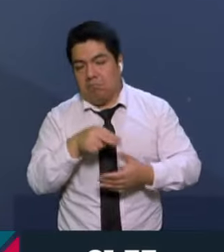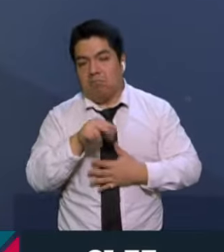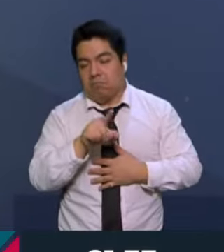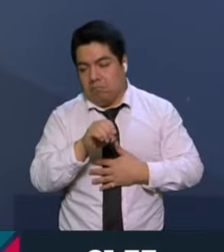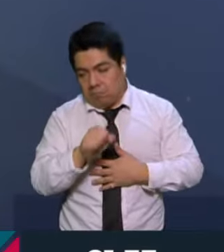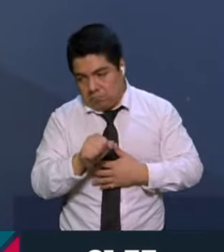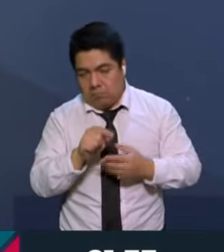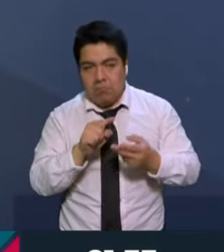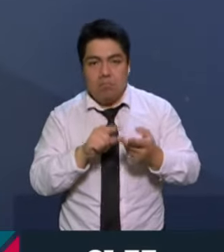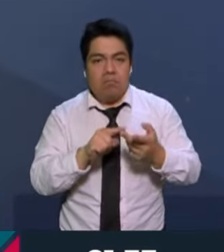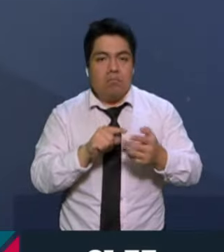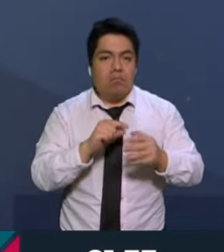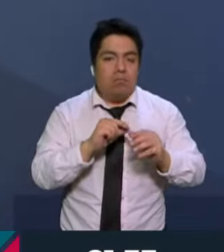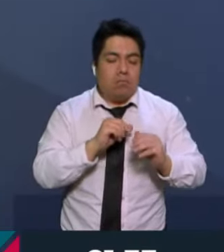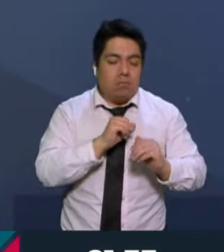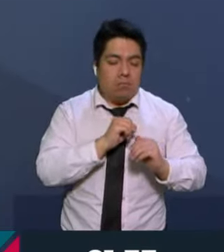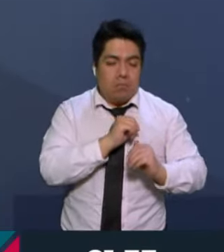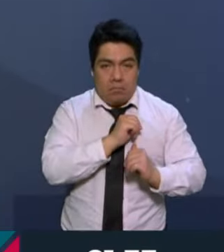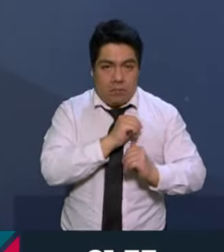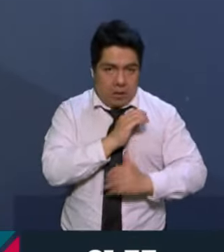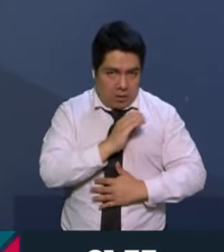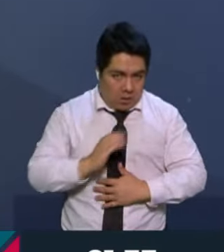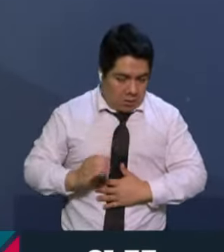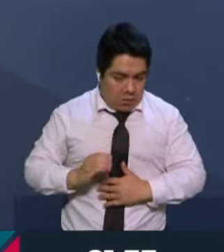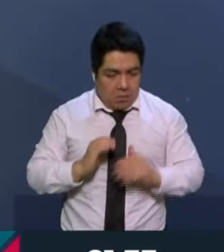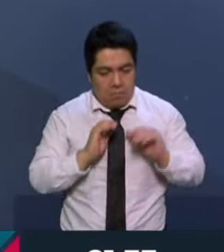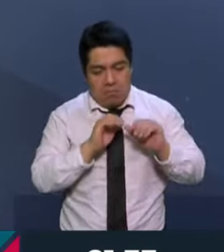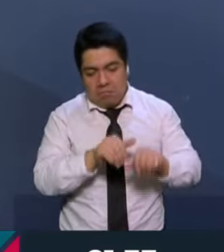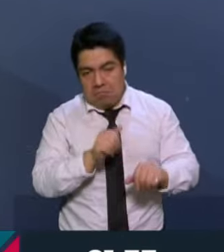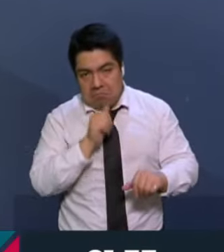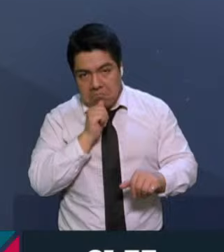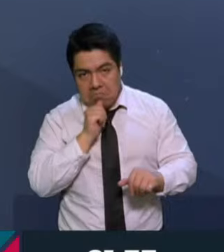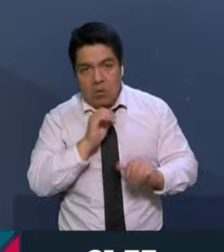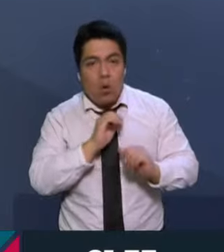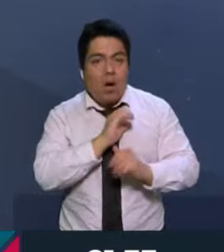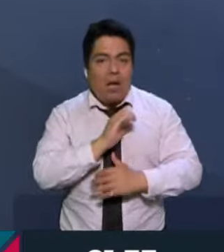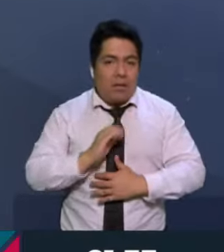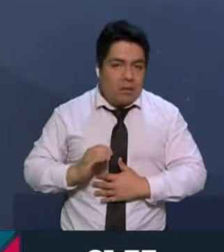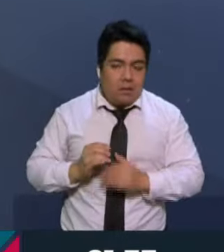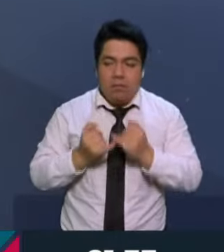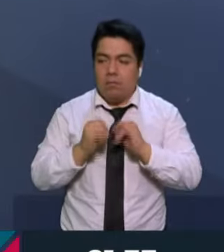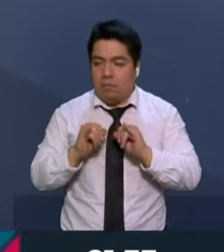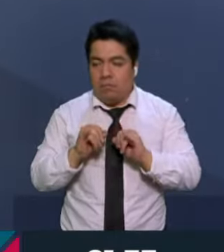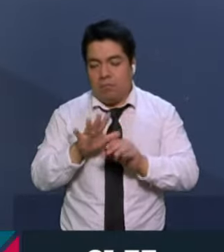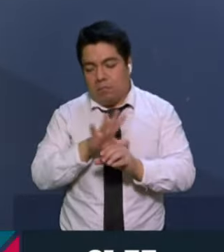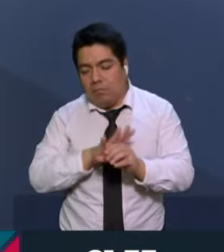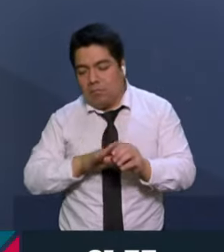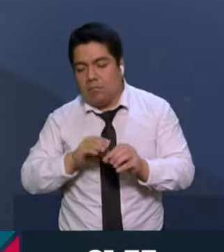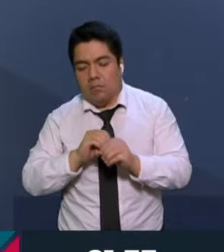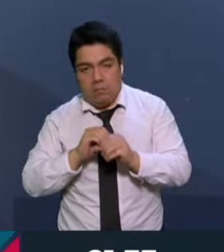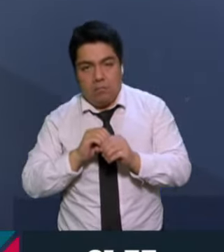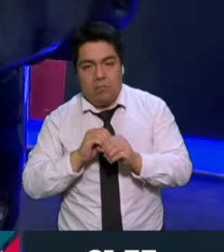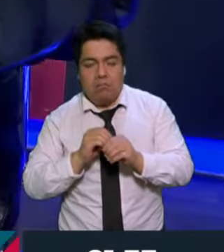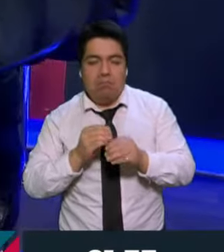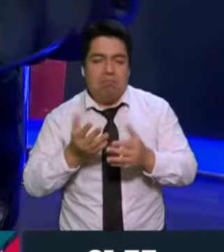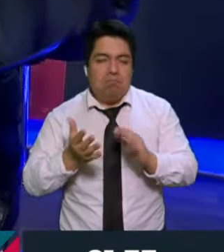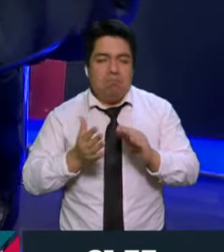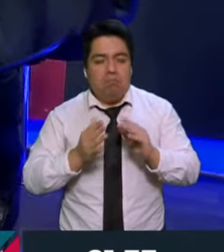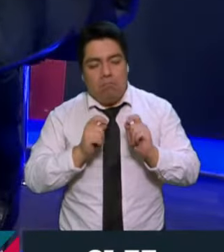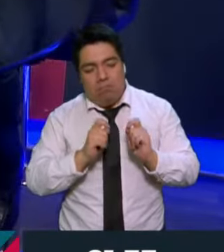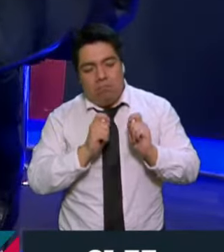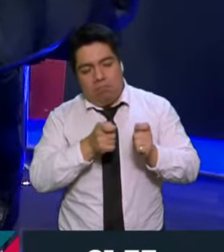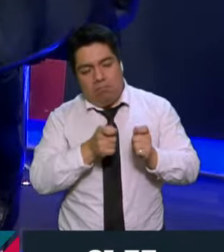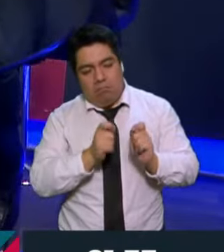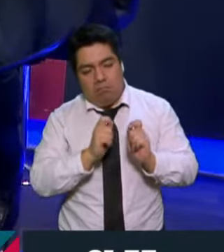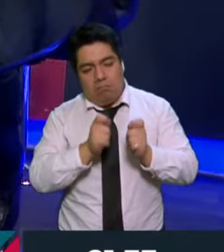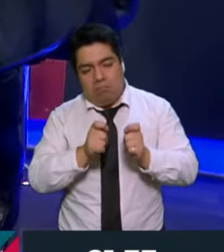los candidatos no registrados y los candidatos independientes. Vamos a tener entonces una asignación